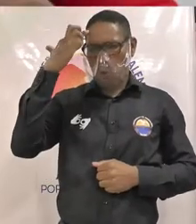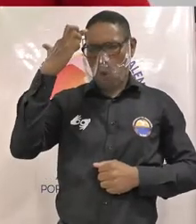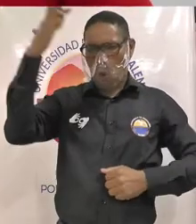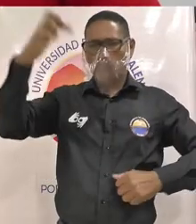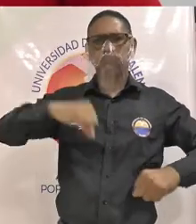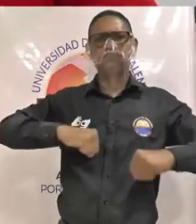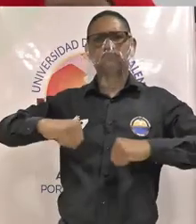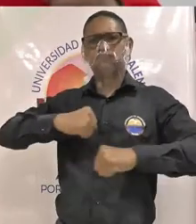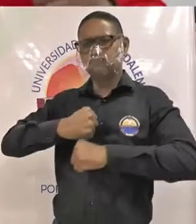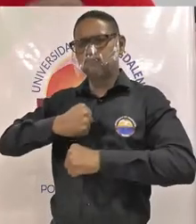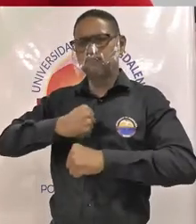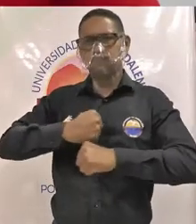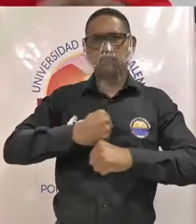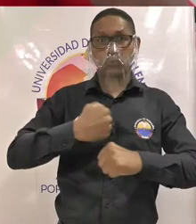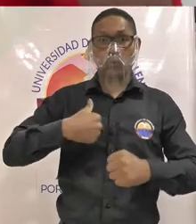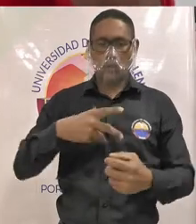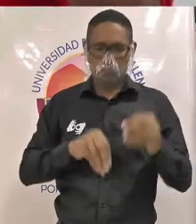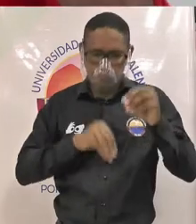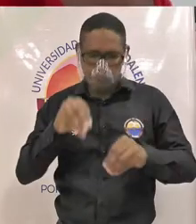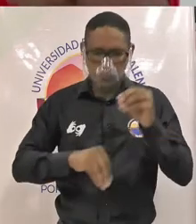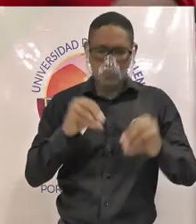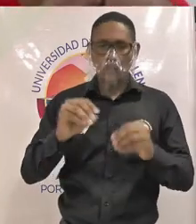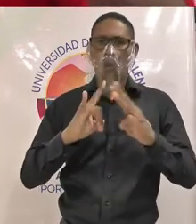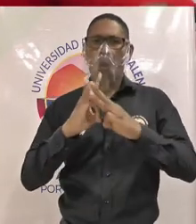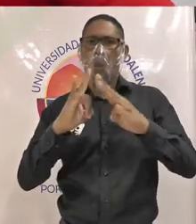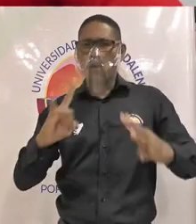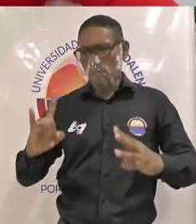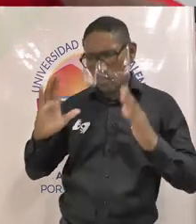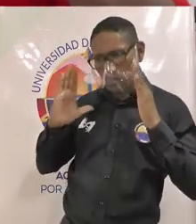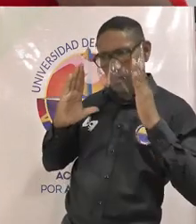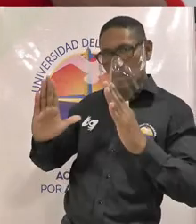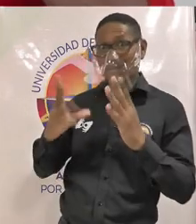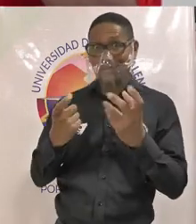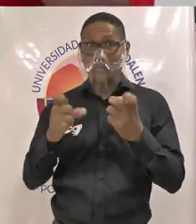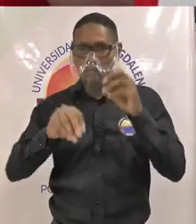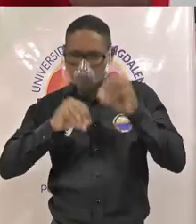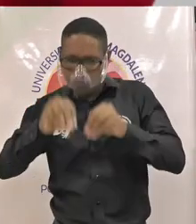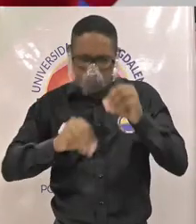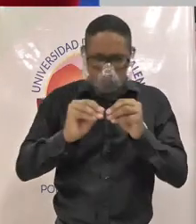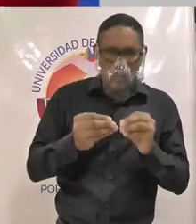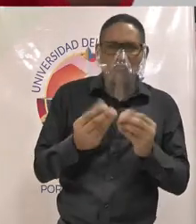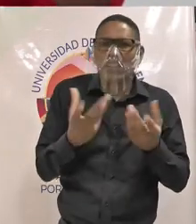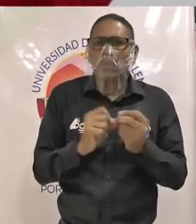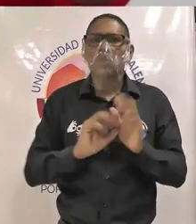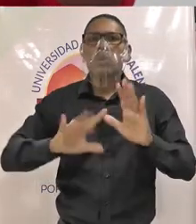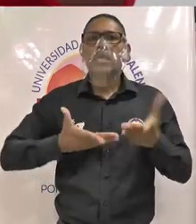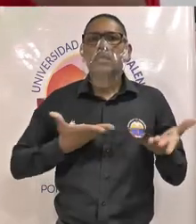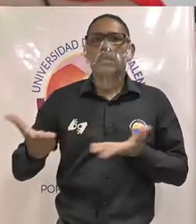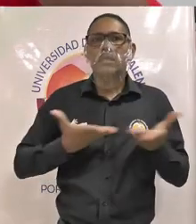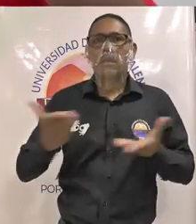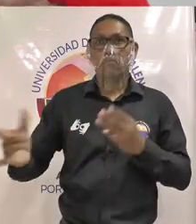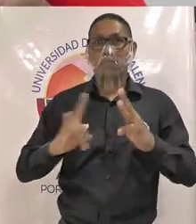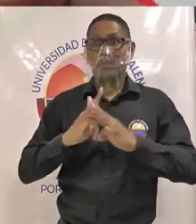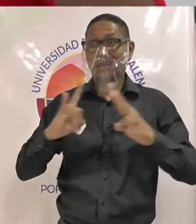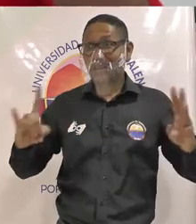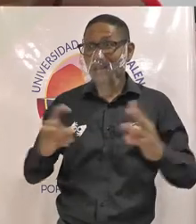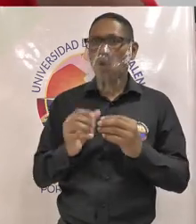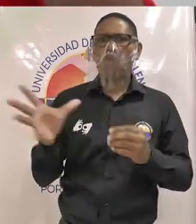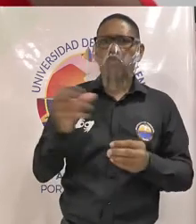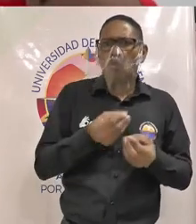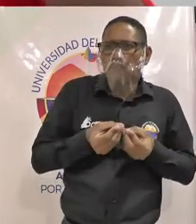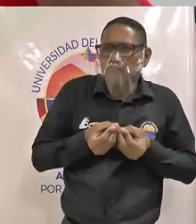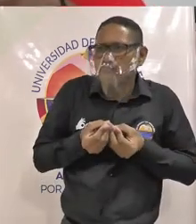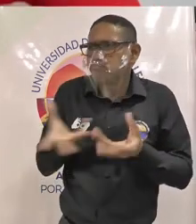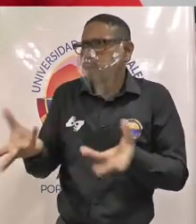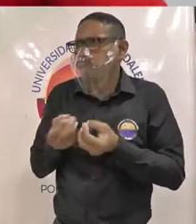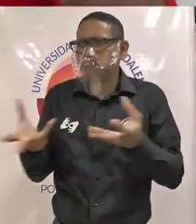mismo queremos crear un aplicativo que se llama Unimagdalena Tatiende donde innovaremos para que los servicios de la Universidad del Magdalena lleguen al alcance de